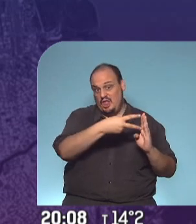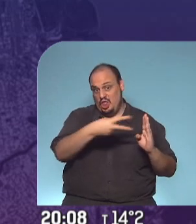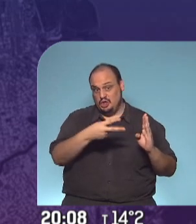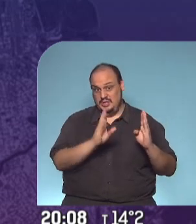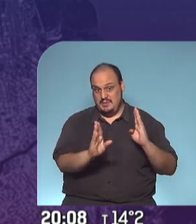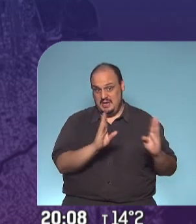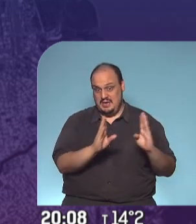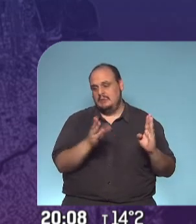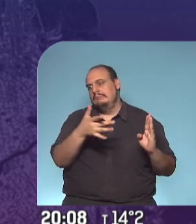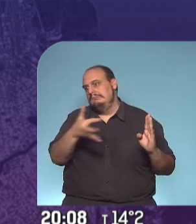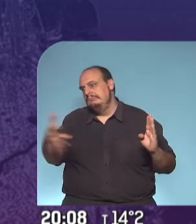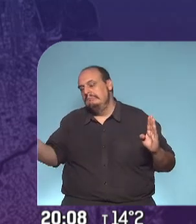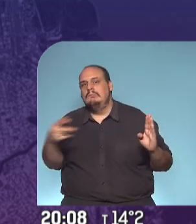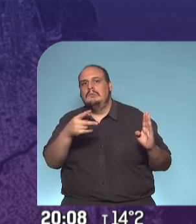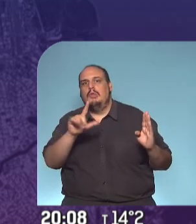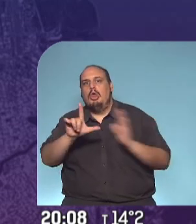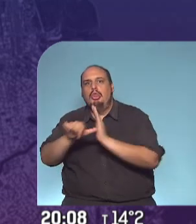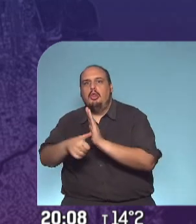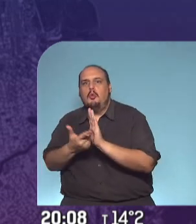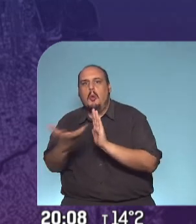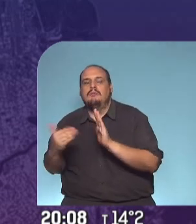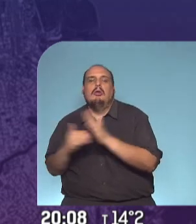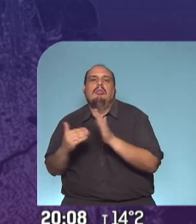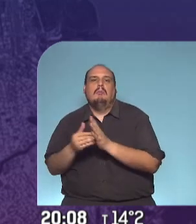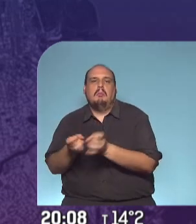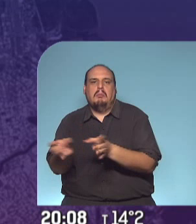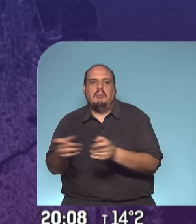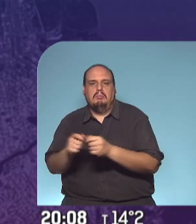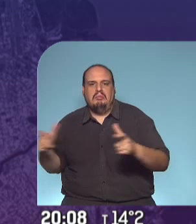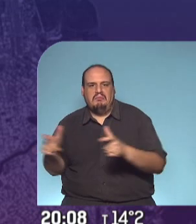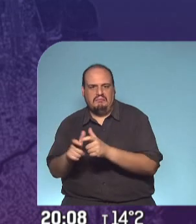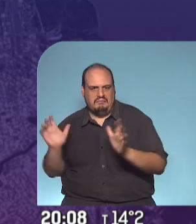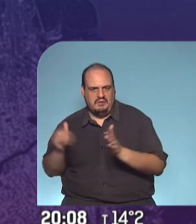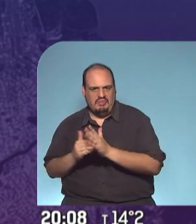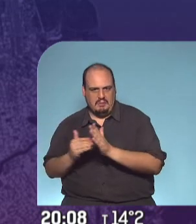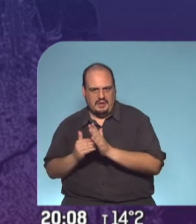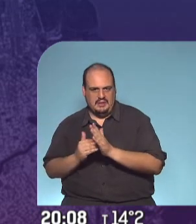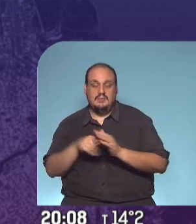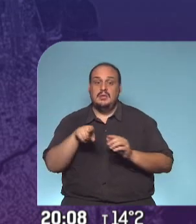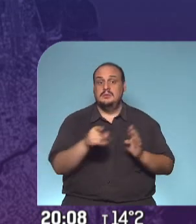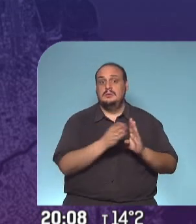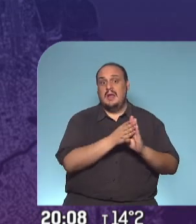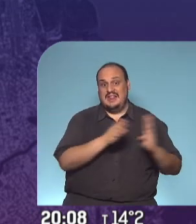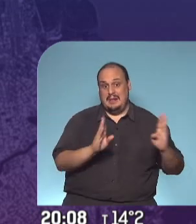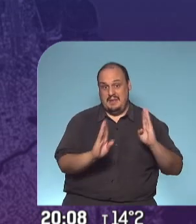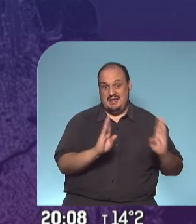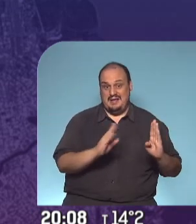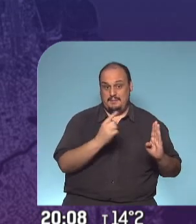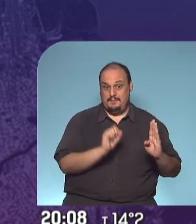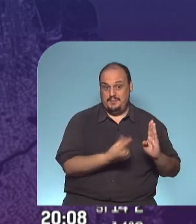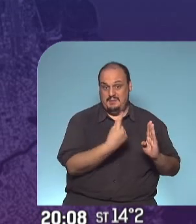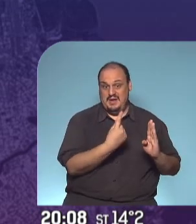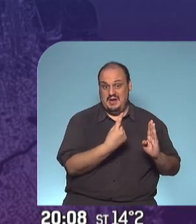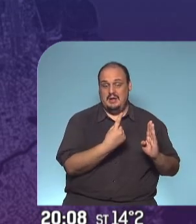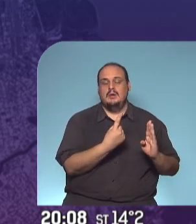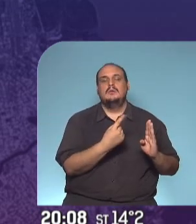después, en las próximas, se puede llegar ir variando dependiendo de los contagios. Pero en la primera etapa, lo importante es que va a ir